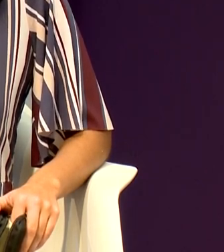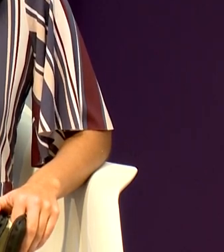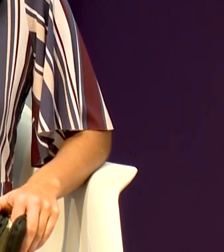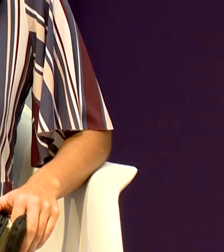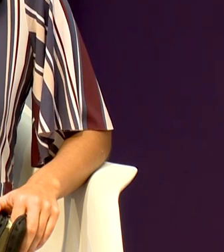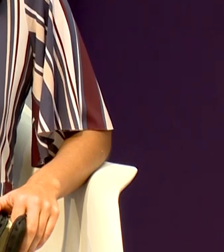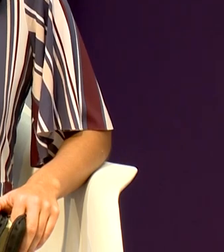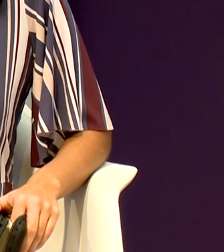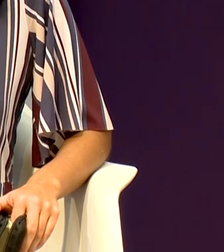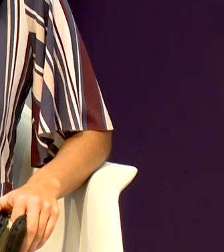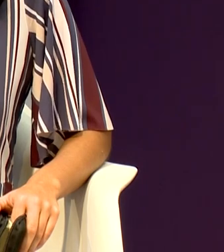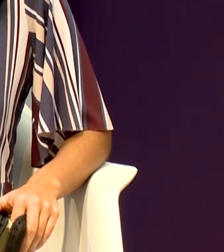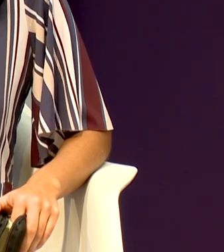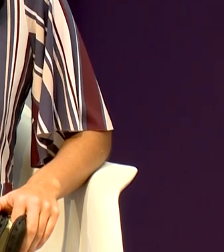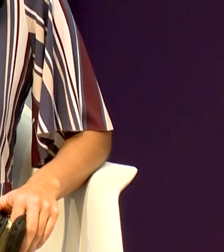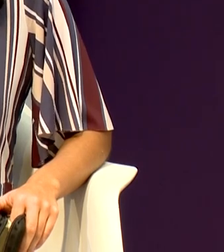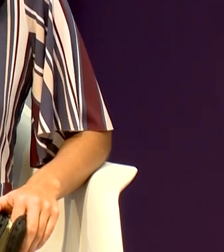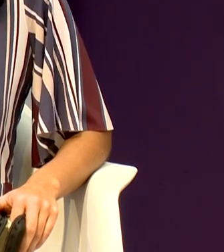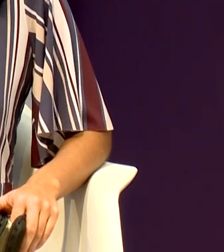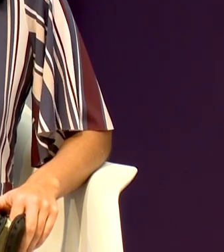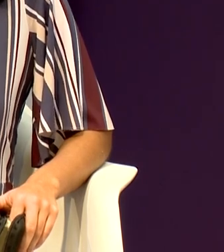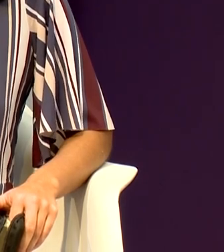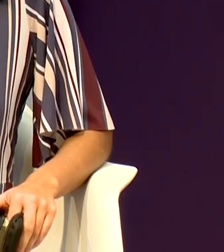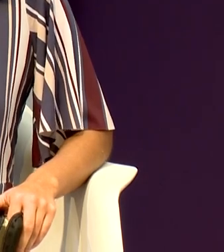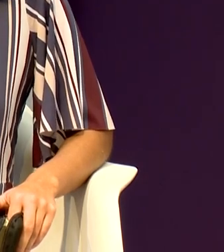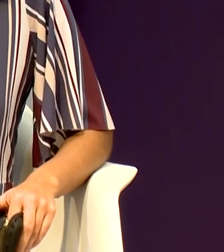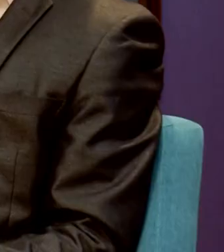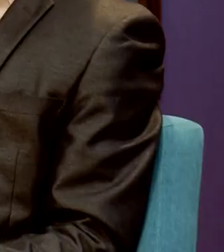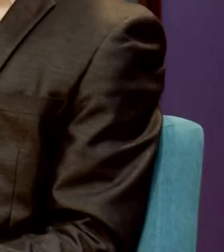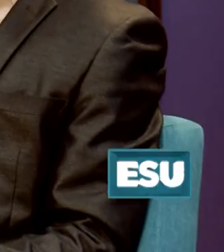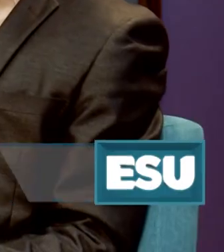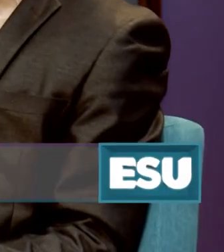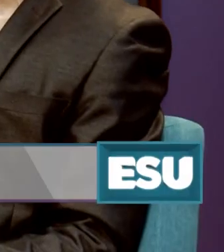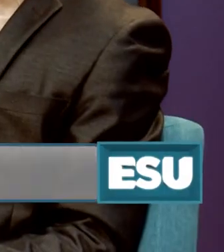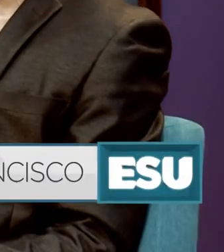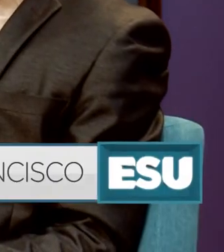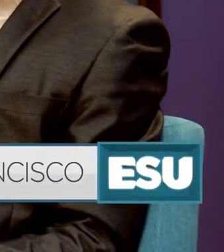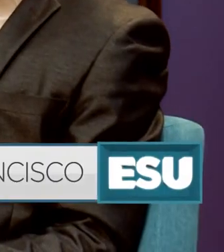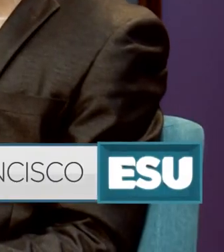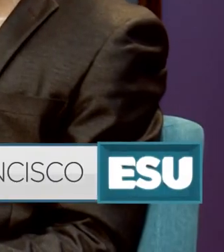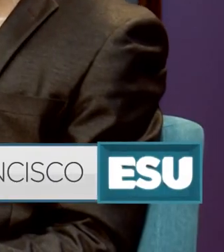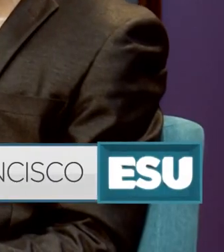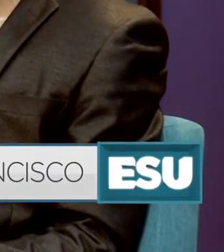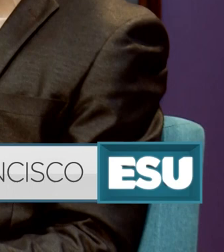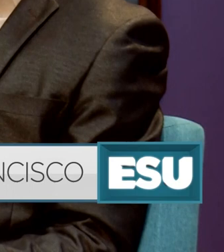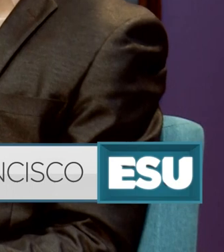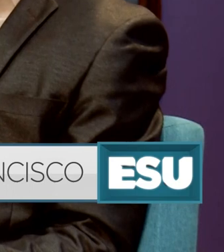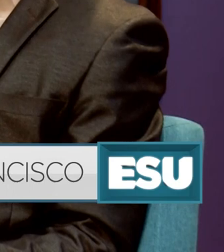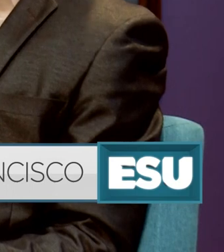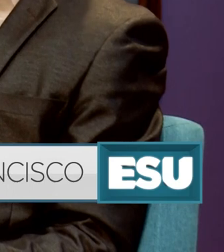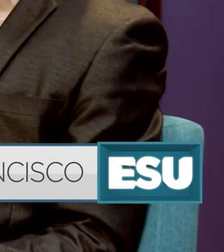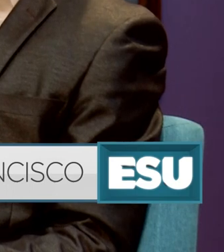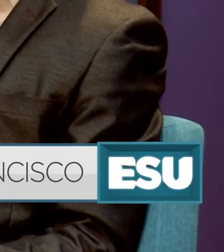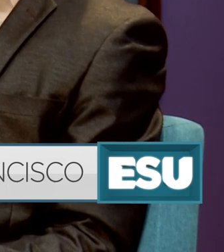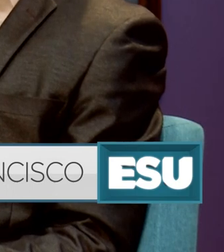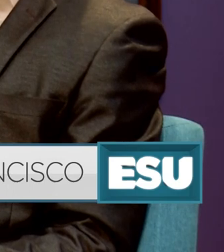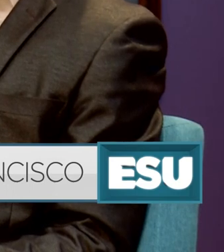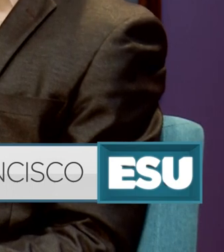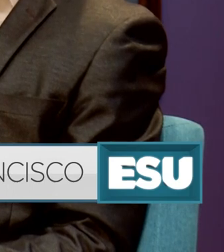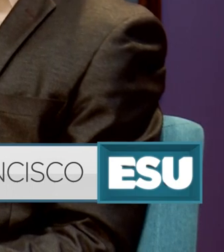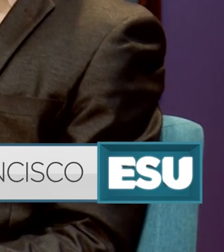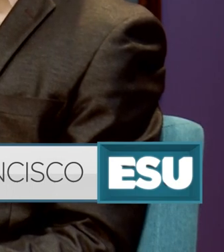puedo acercarme a ellos y orar también. Hola, mi nombre es Cristóbal Teixeira y a mí me gusta,